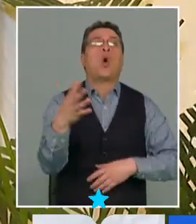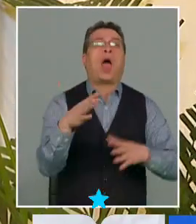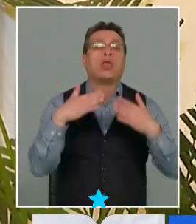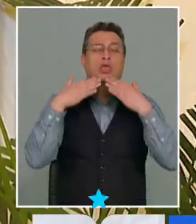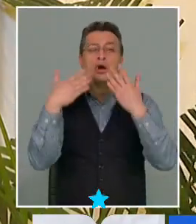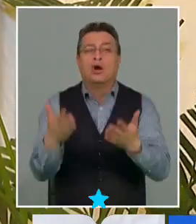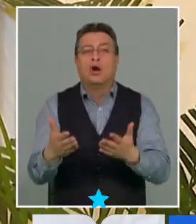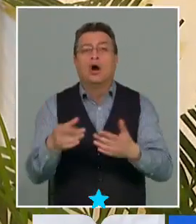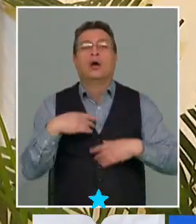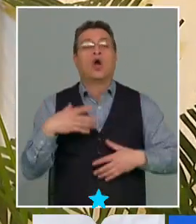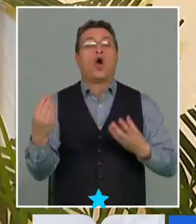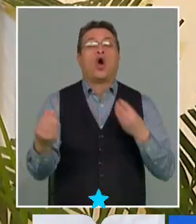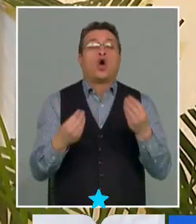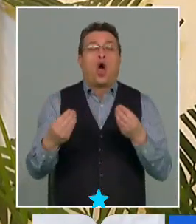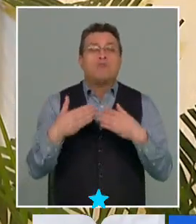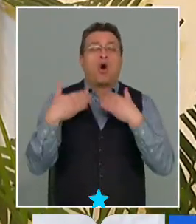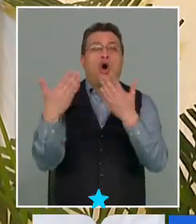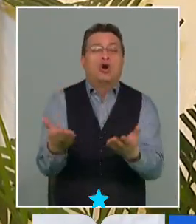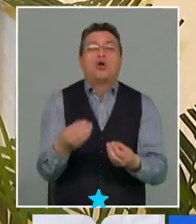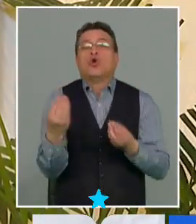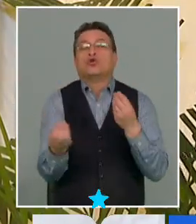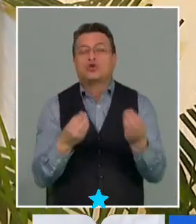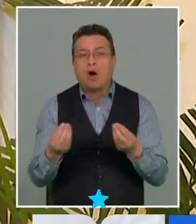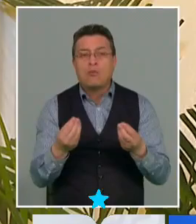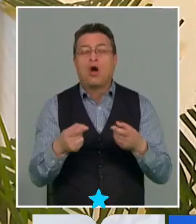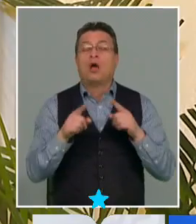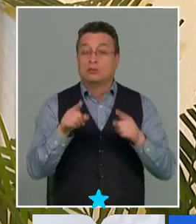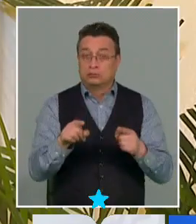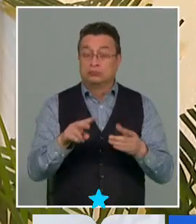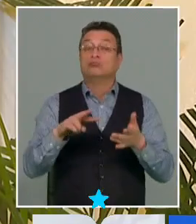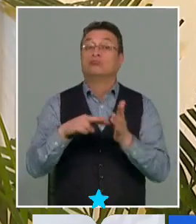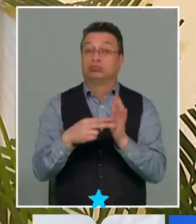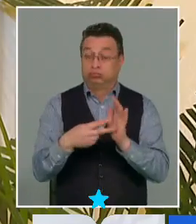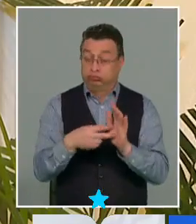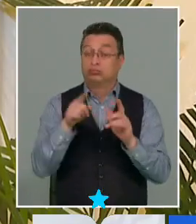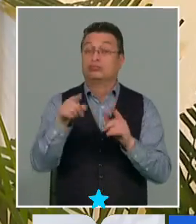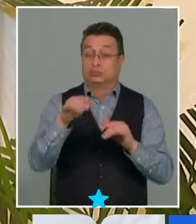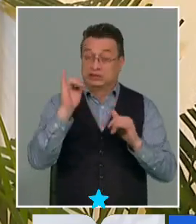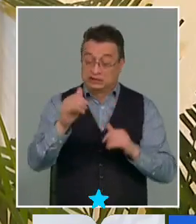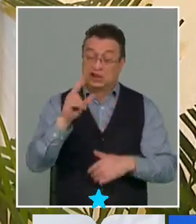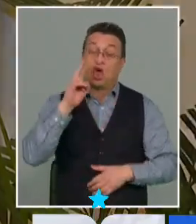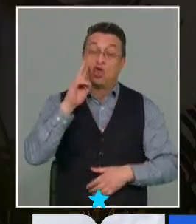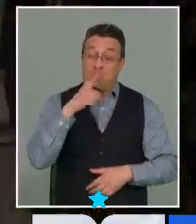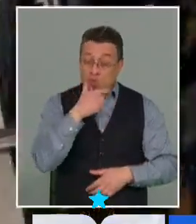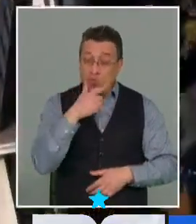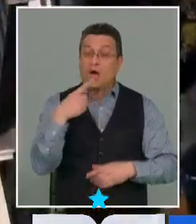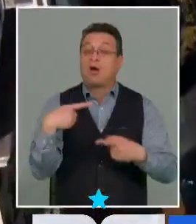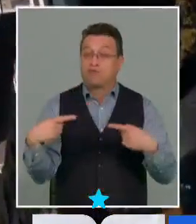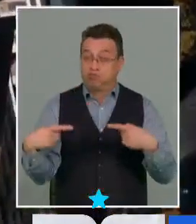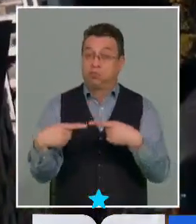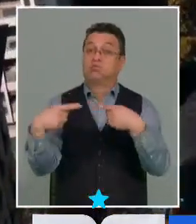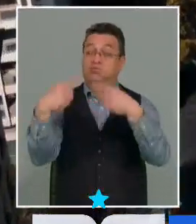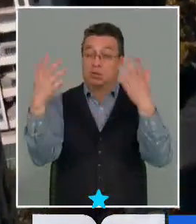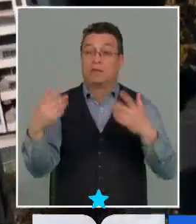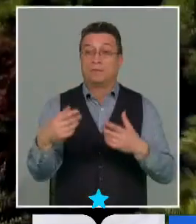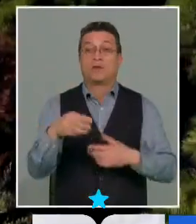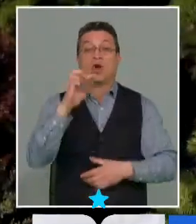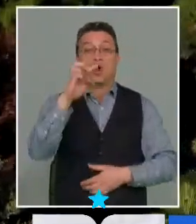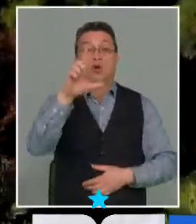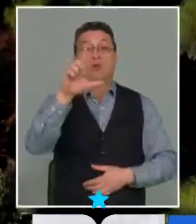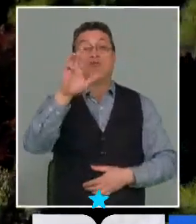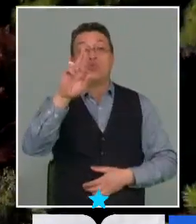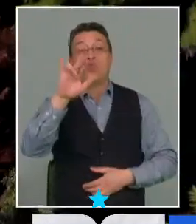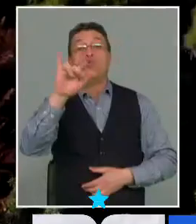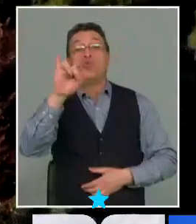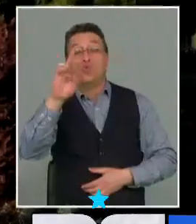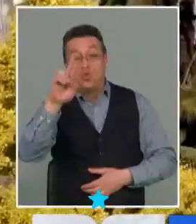¿De qué manera se va a restituir aquello? Se va a generar, no me cabe ninguna duda, una enorme tensión. Principio de plurinacionalidad